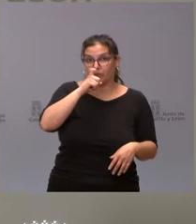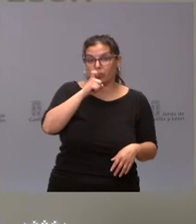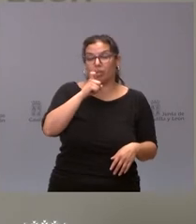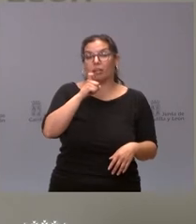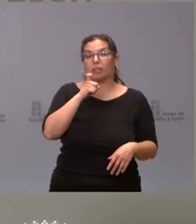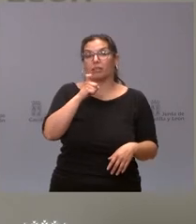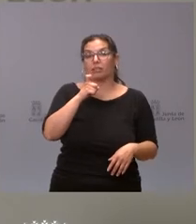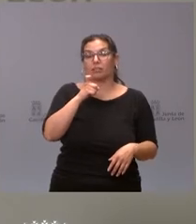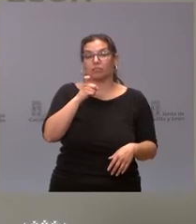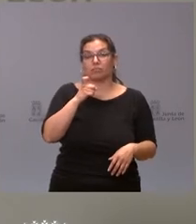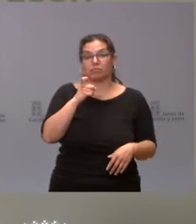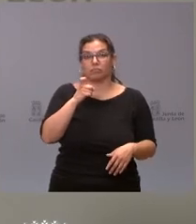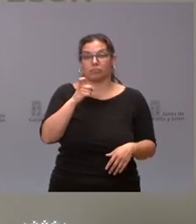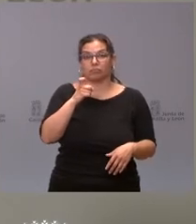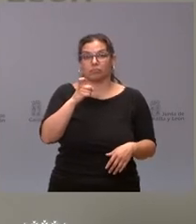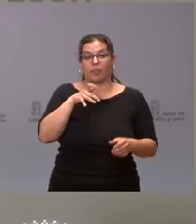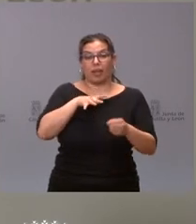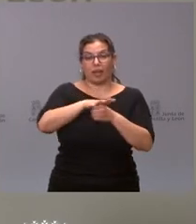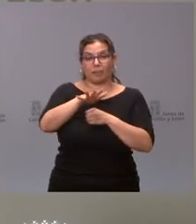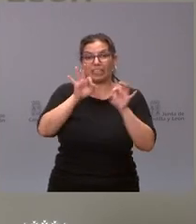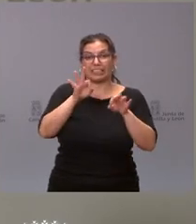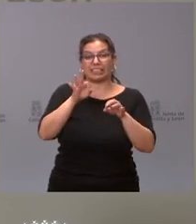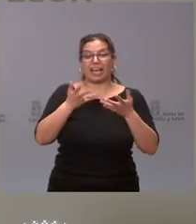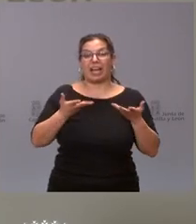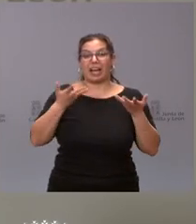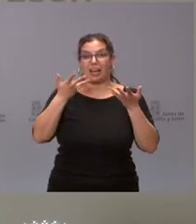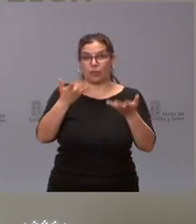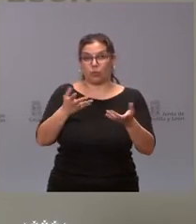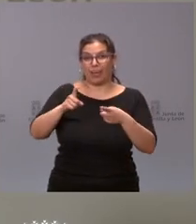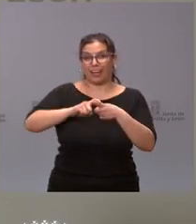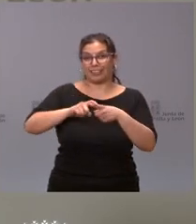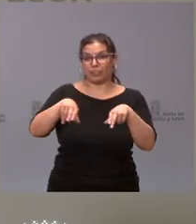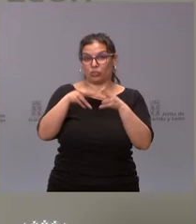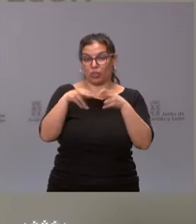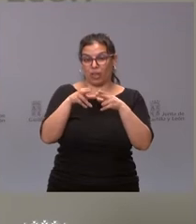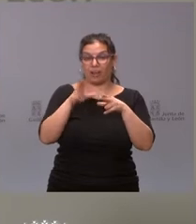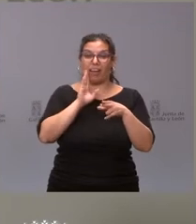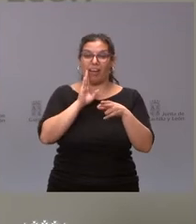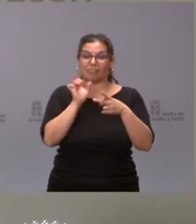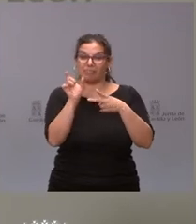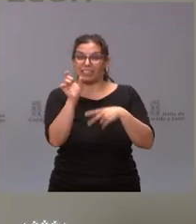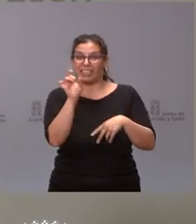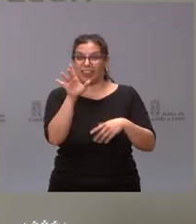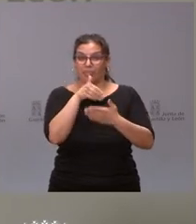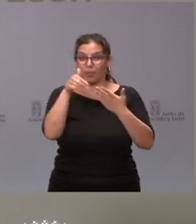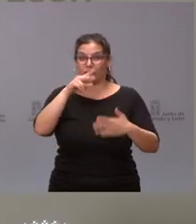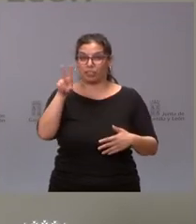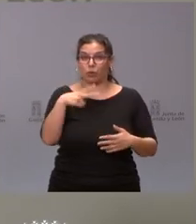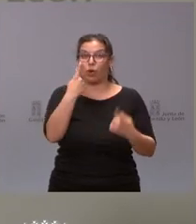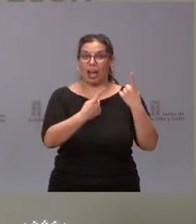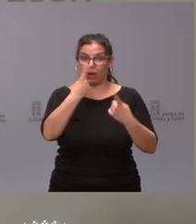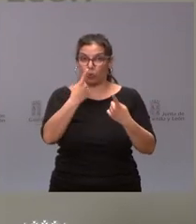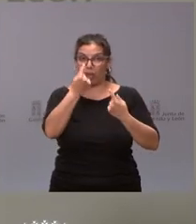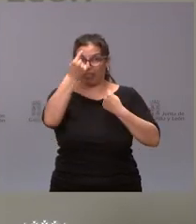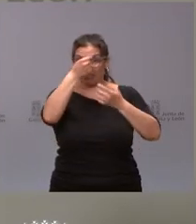señalado antes, que en el ámbito de las ayudas de carácter social, esos 15 millones de euros, algunas de ellas